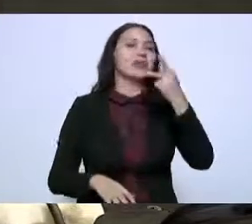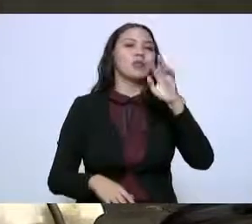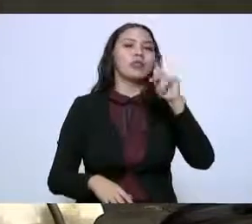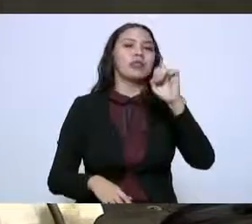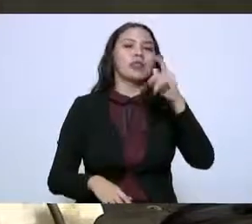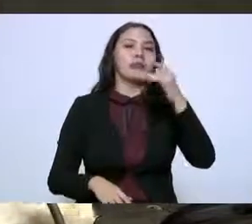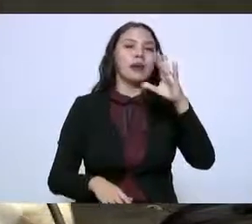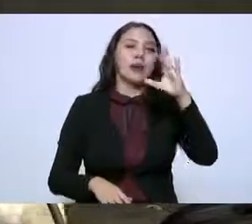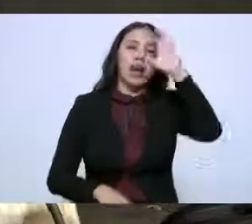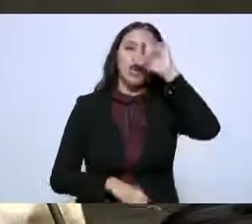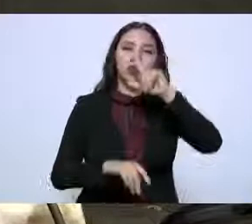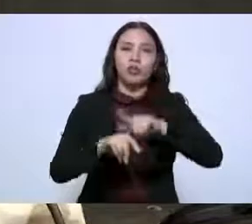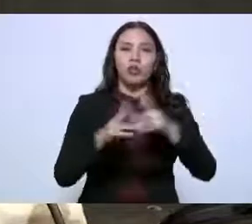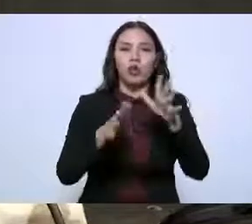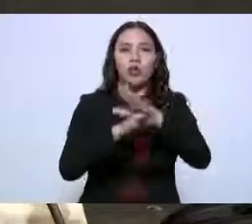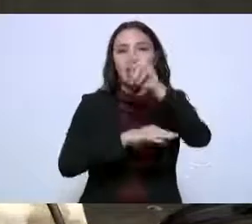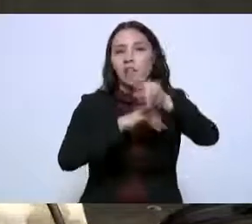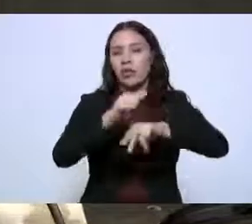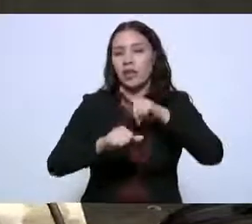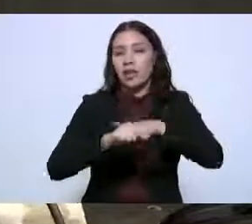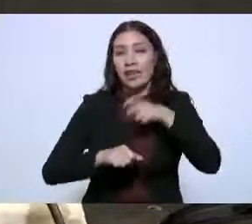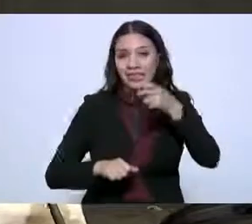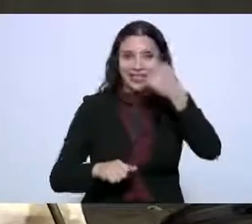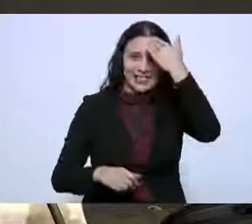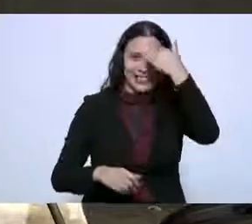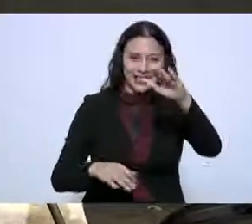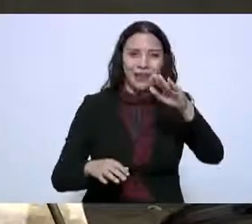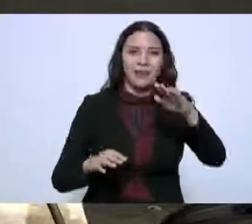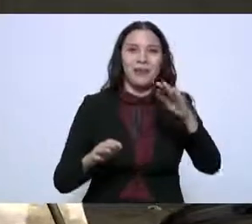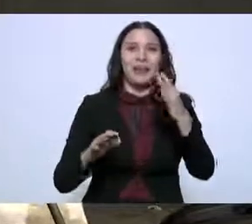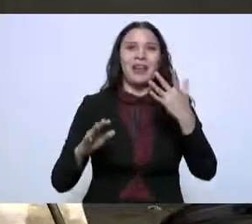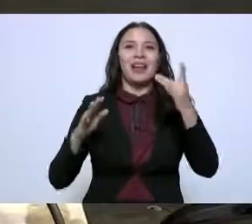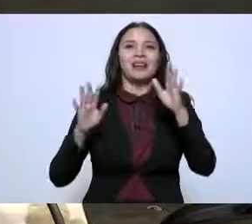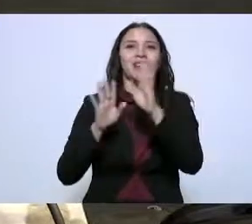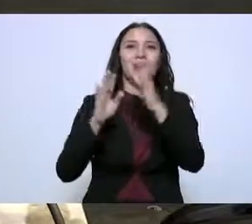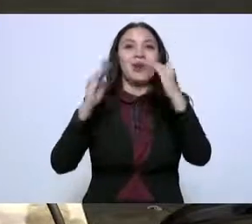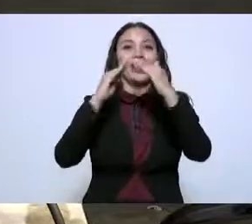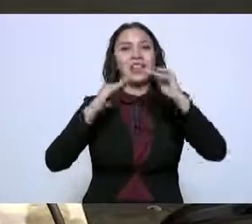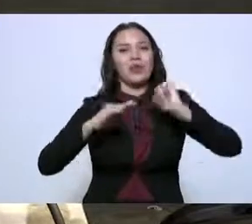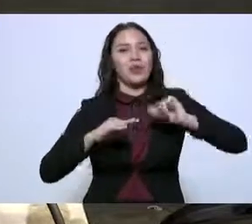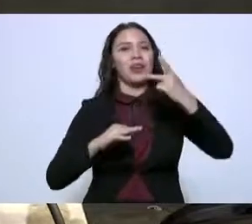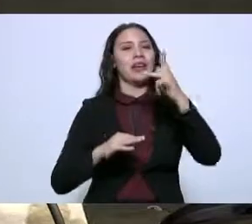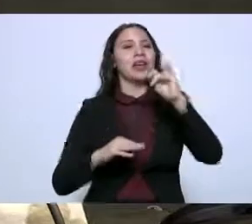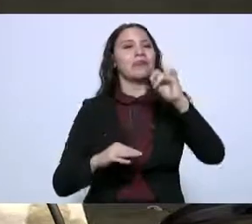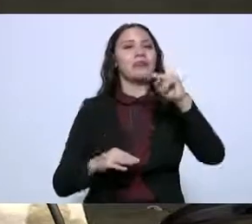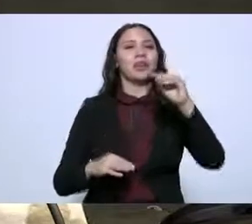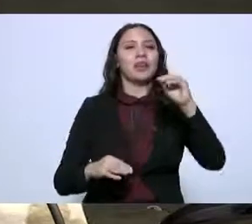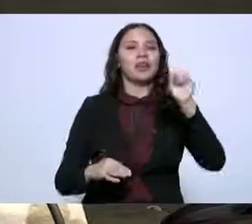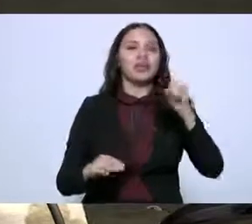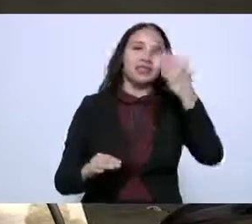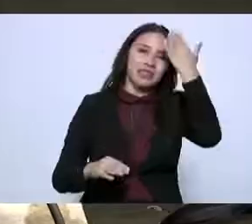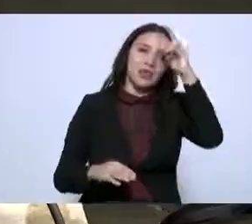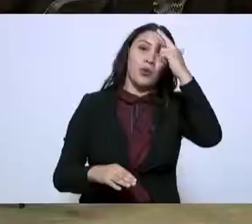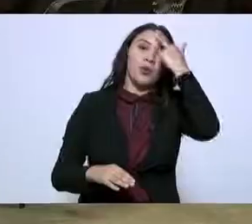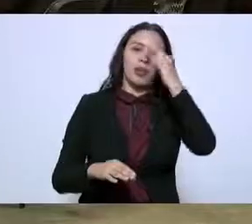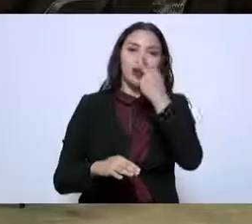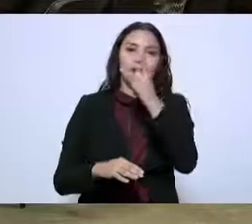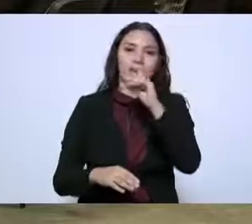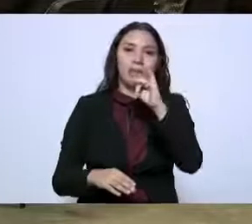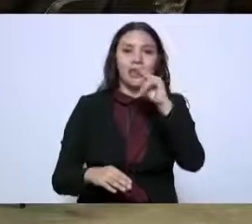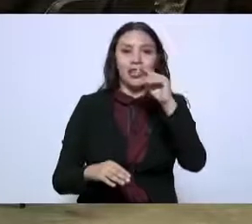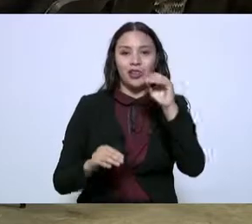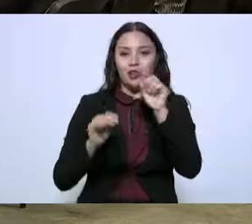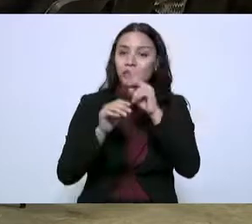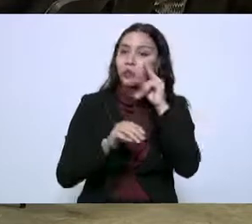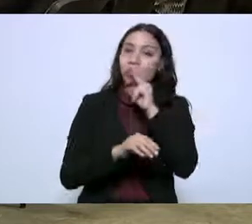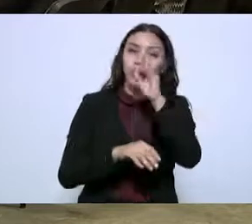no solamente los pinos que ahora es la residencia oficial del pueblo de México y que las culturas le han devuelto la dignidad a ese lugar